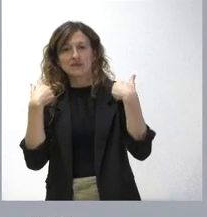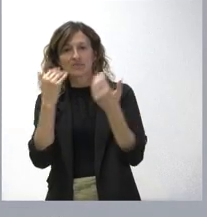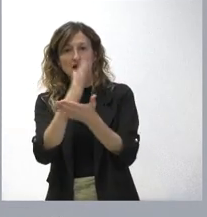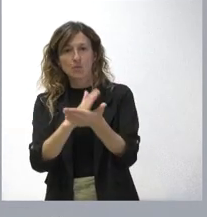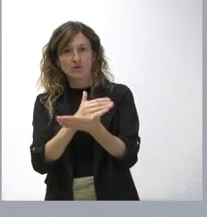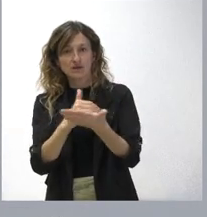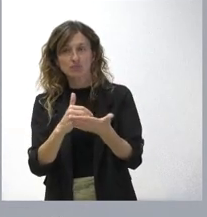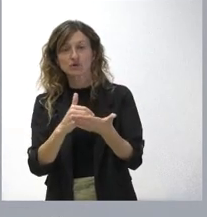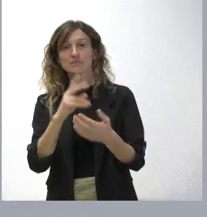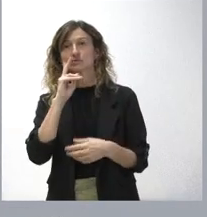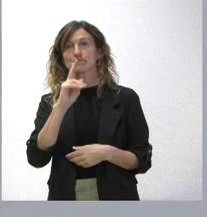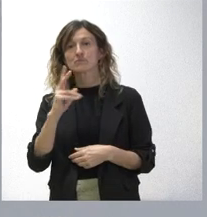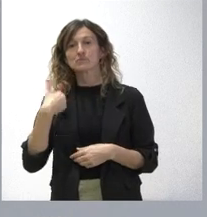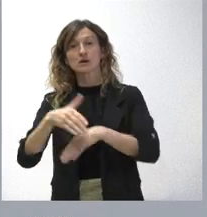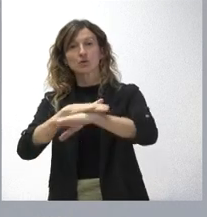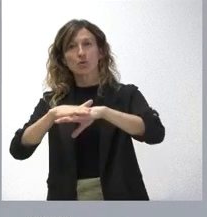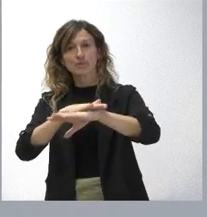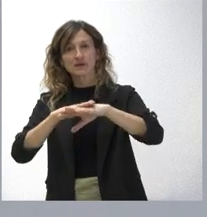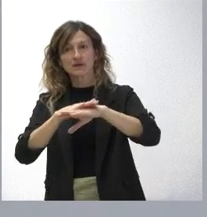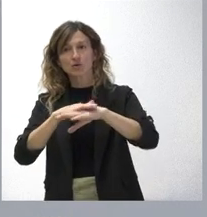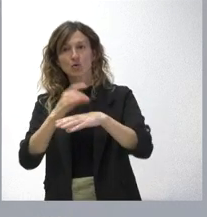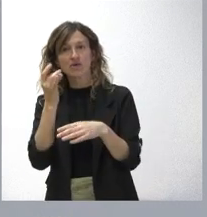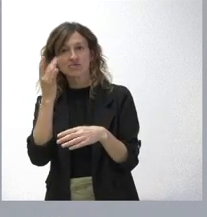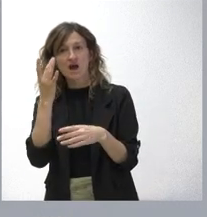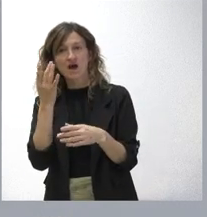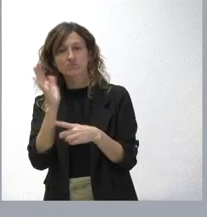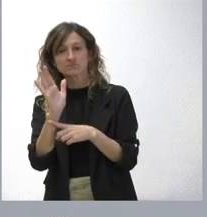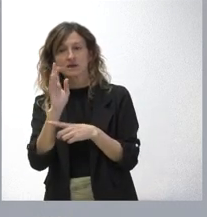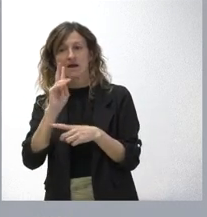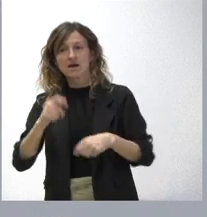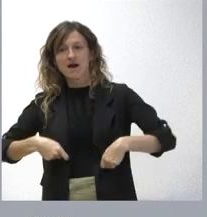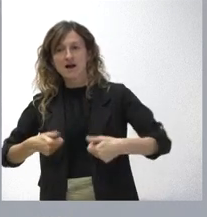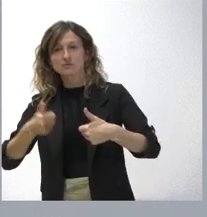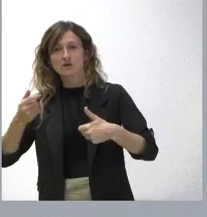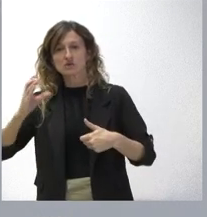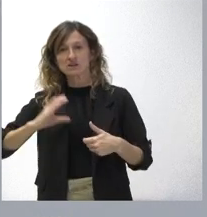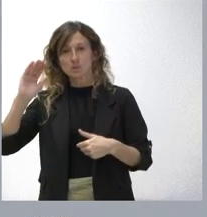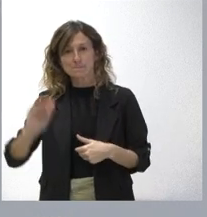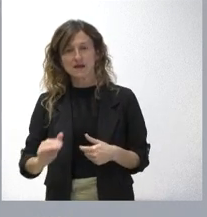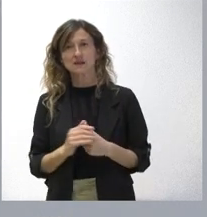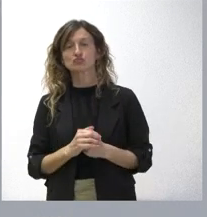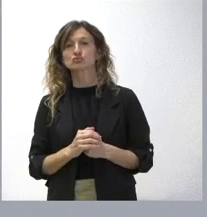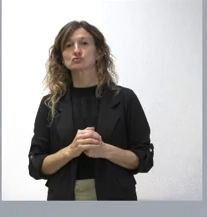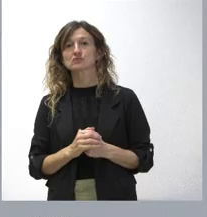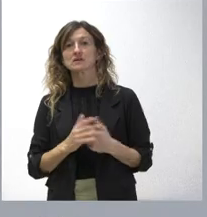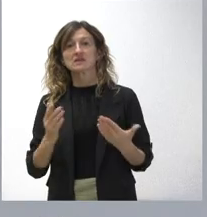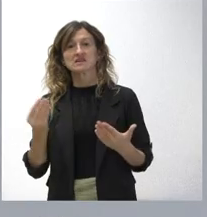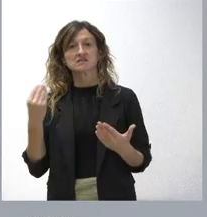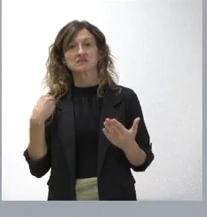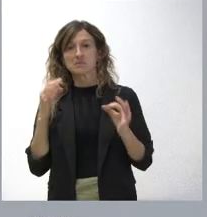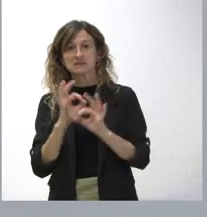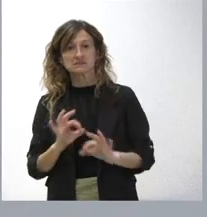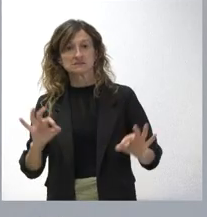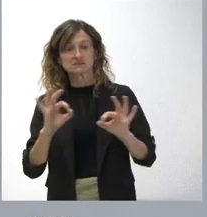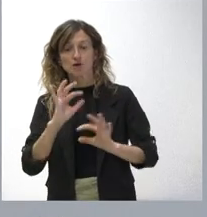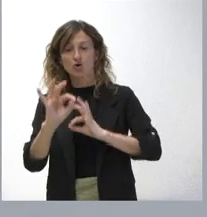autónomas. Como vemos que el Gobierno está tomando algunas iniciativas que supone más gastos o que supone menores ingresos y que no se ha contado con nosotros en